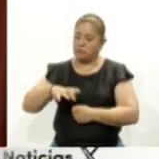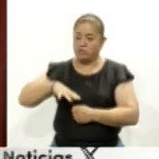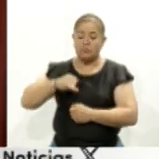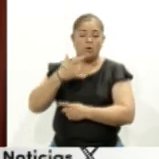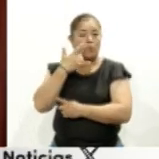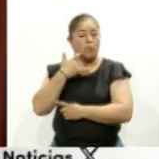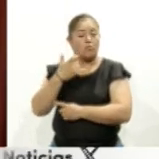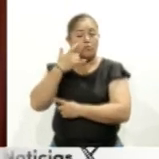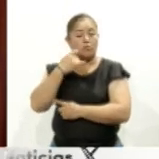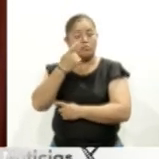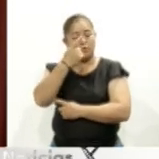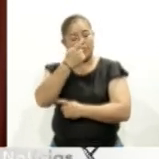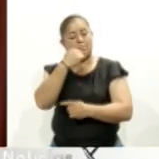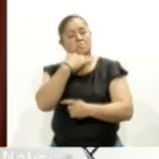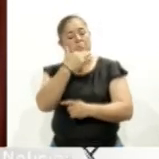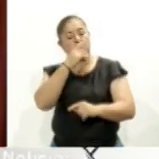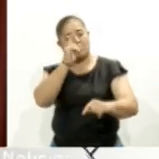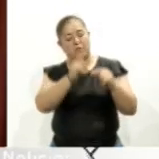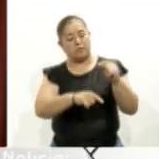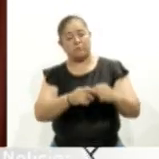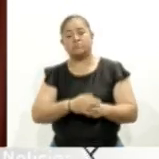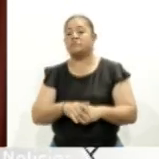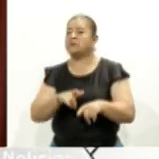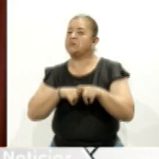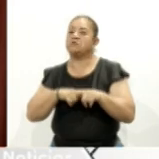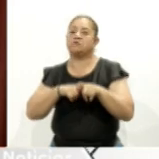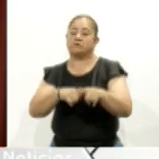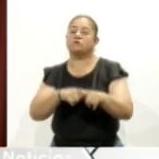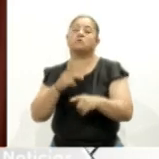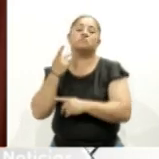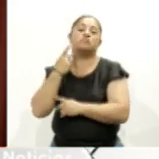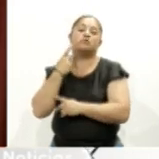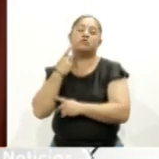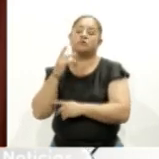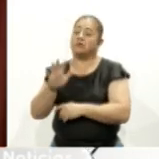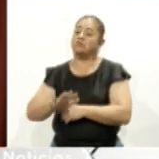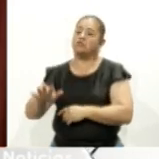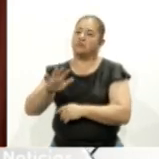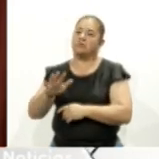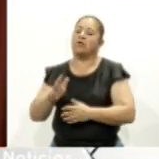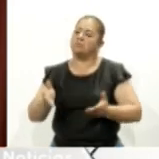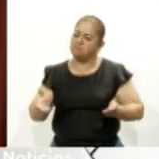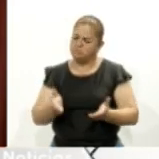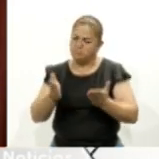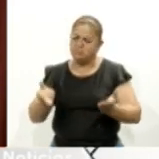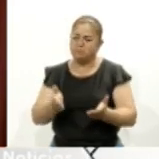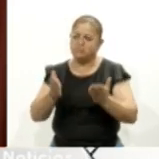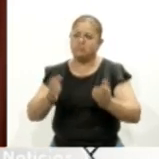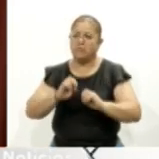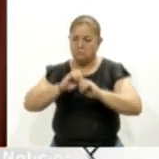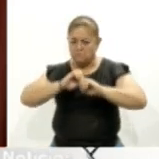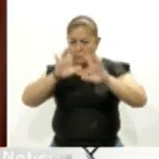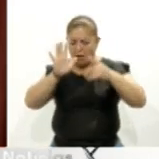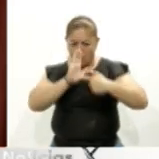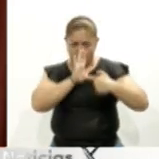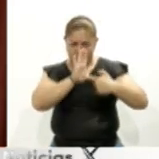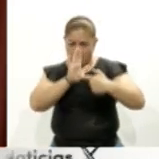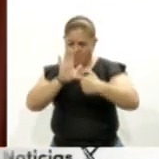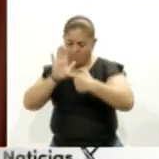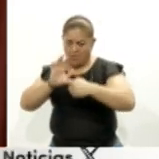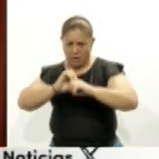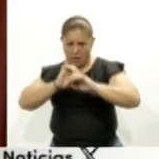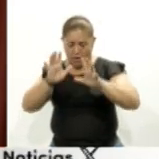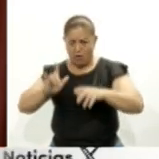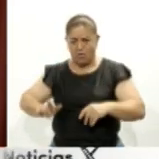contra la corrupción. Es fundamental continuar impulsando políticas públicas que promuevan la transparencia, la rendición de cuentas y el buen